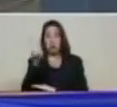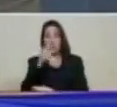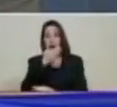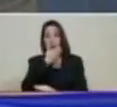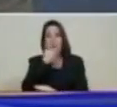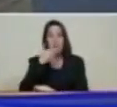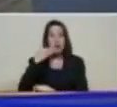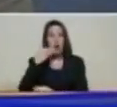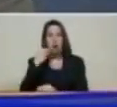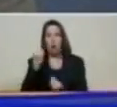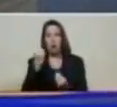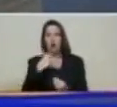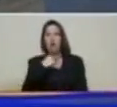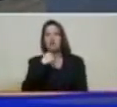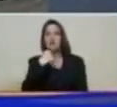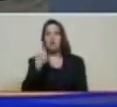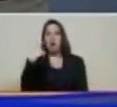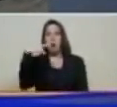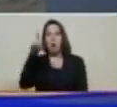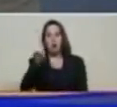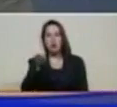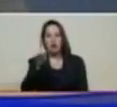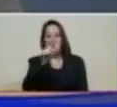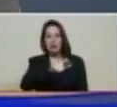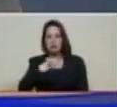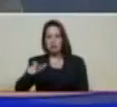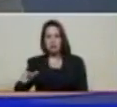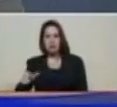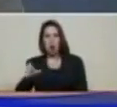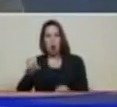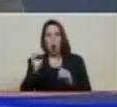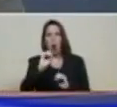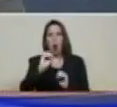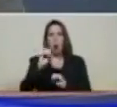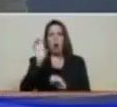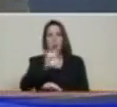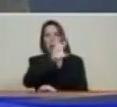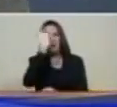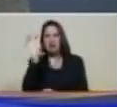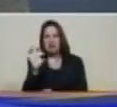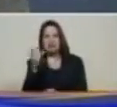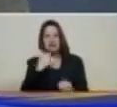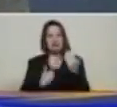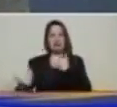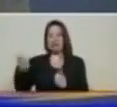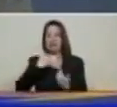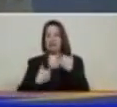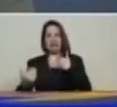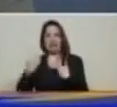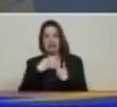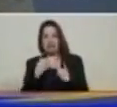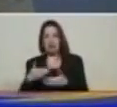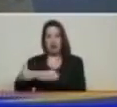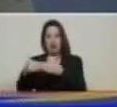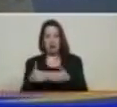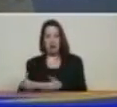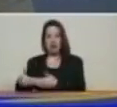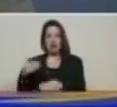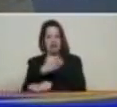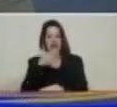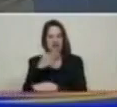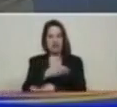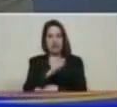como voz única de las víctimas que son asediadas bajo el esquema hegemónico del sistema